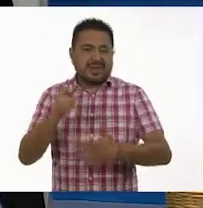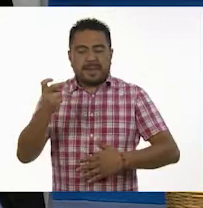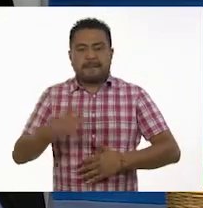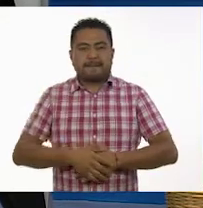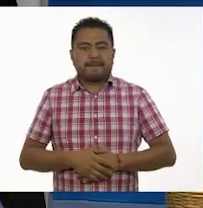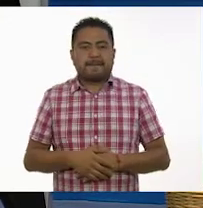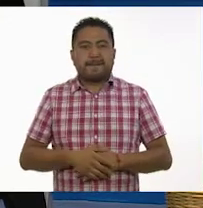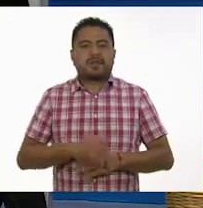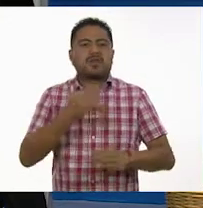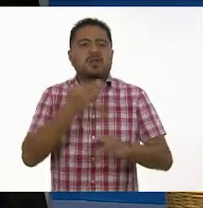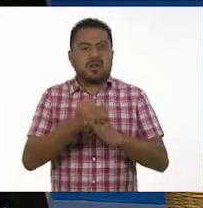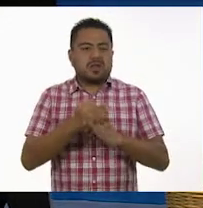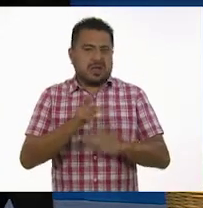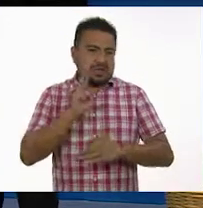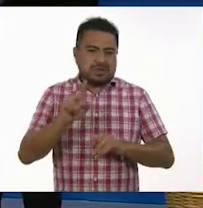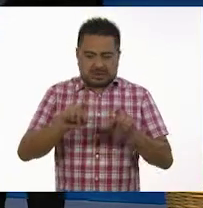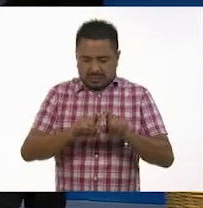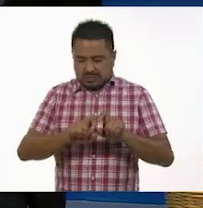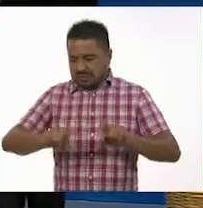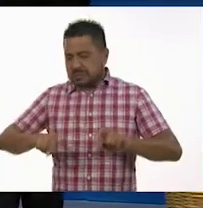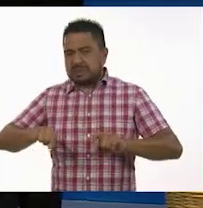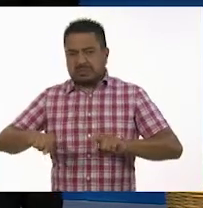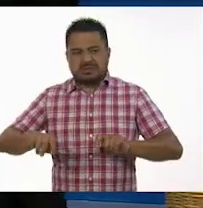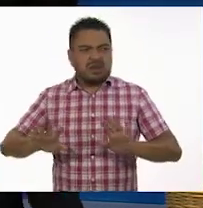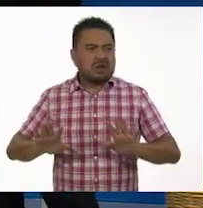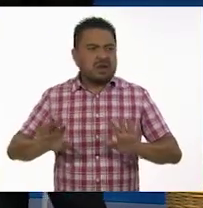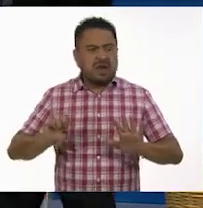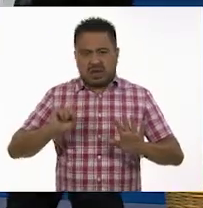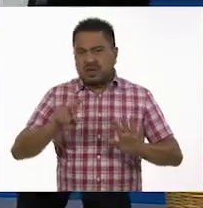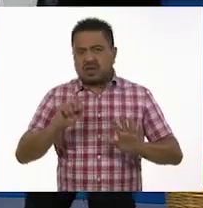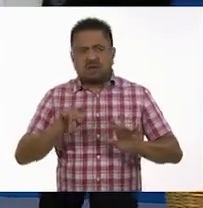Y ponemos aquí, si quieres, para que... Acá. Muy bien.